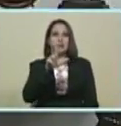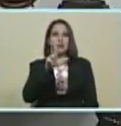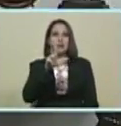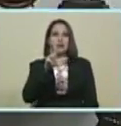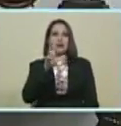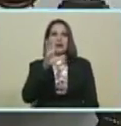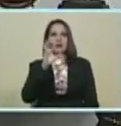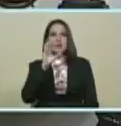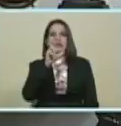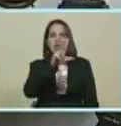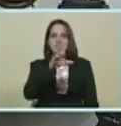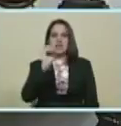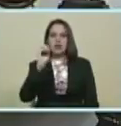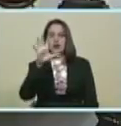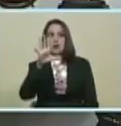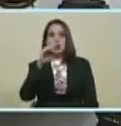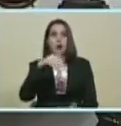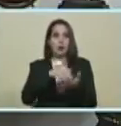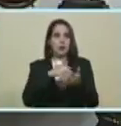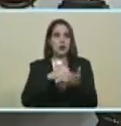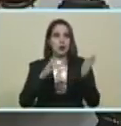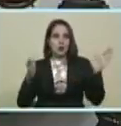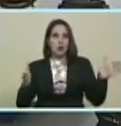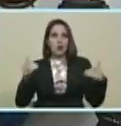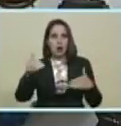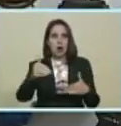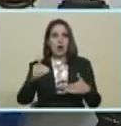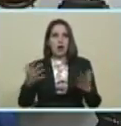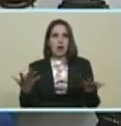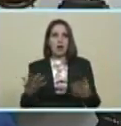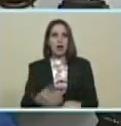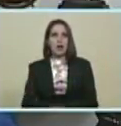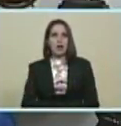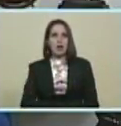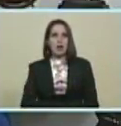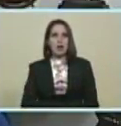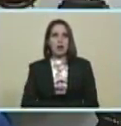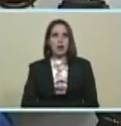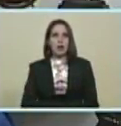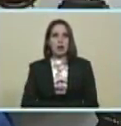305 mil bolívares Una caja más grande Que la de los CLAP Pues, ¿está bien?